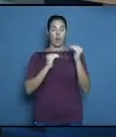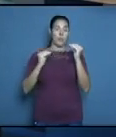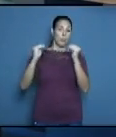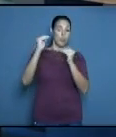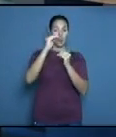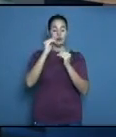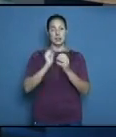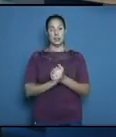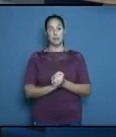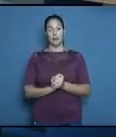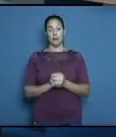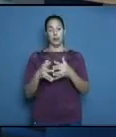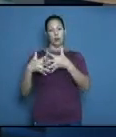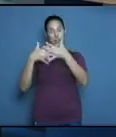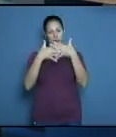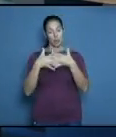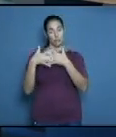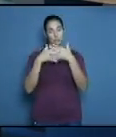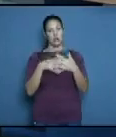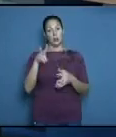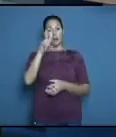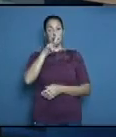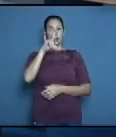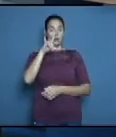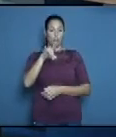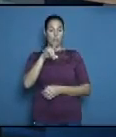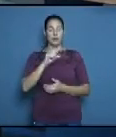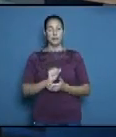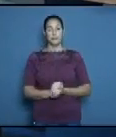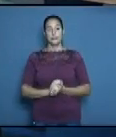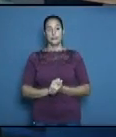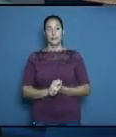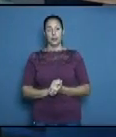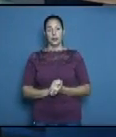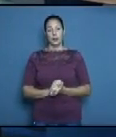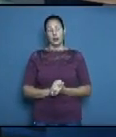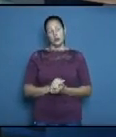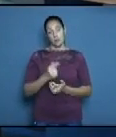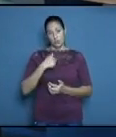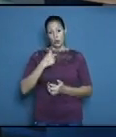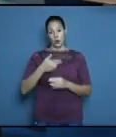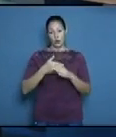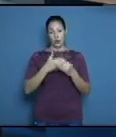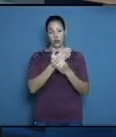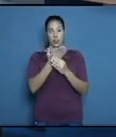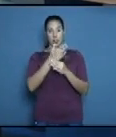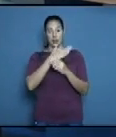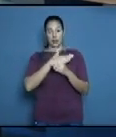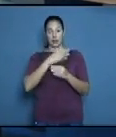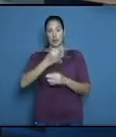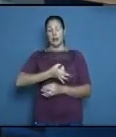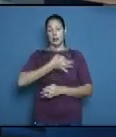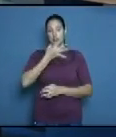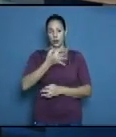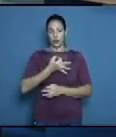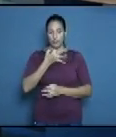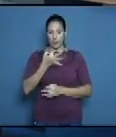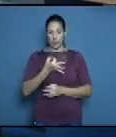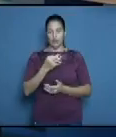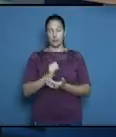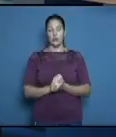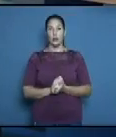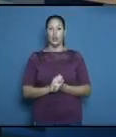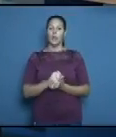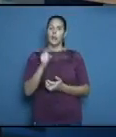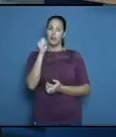y Japón con 22 ya yo he estado comentando por estos días que la prensa norteamericana